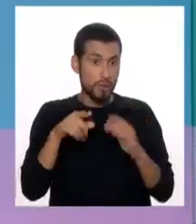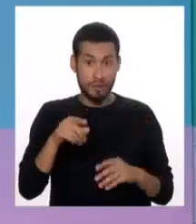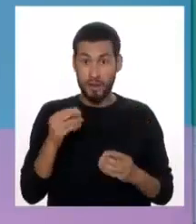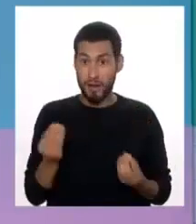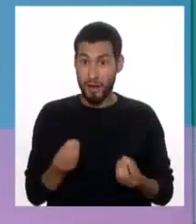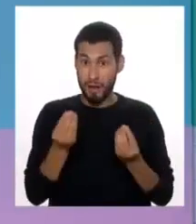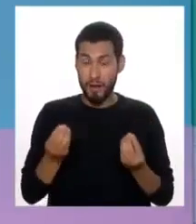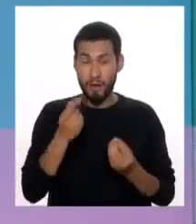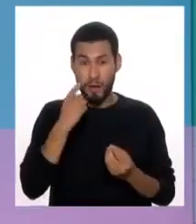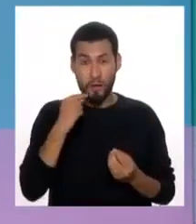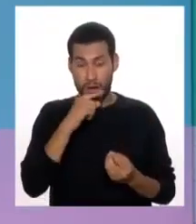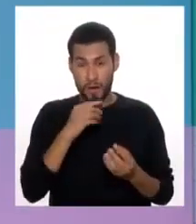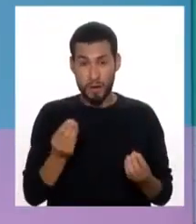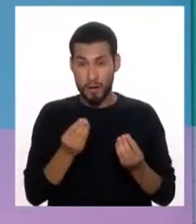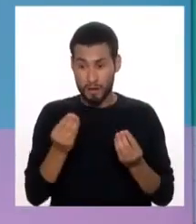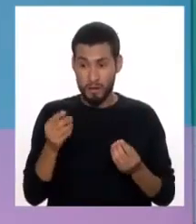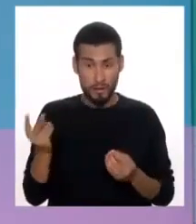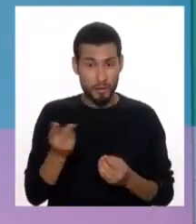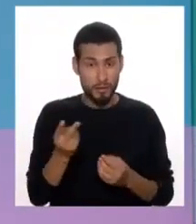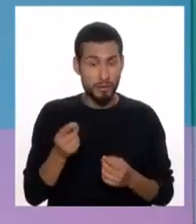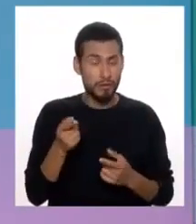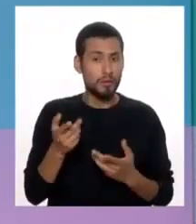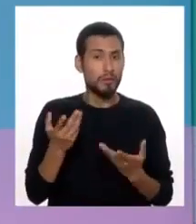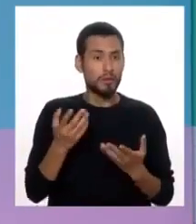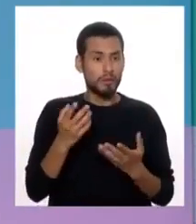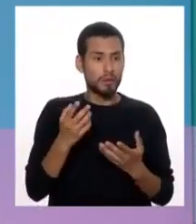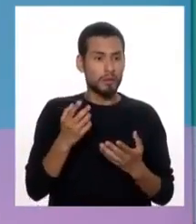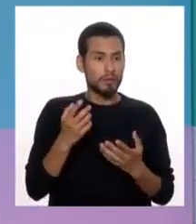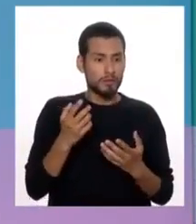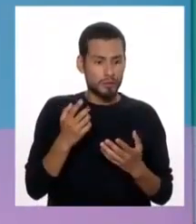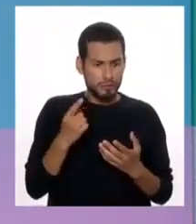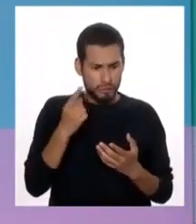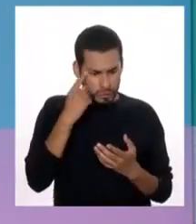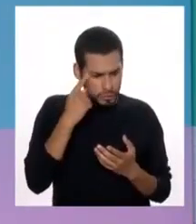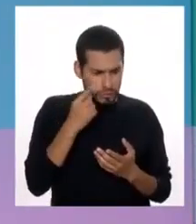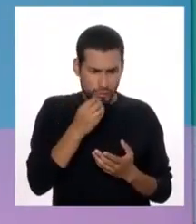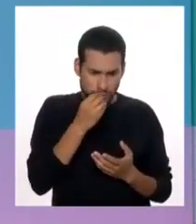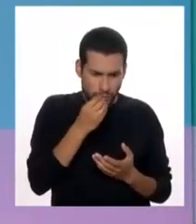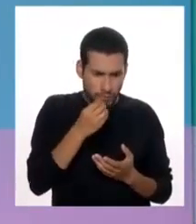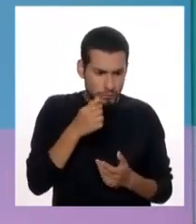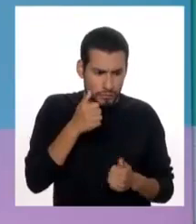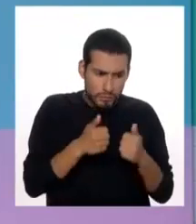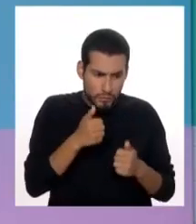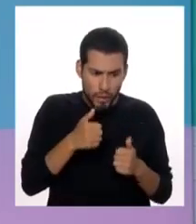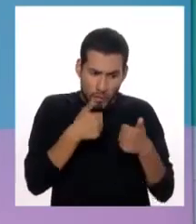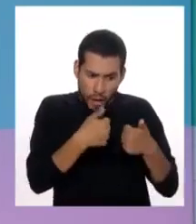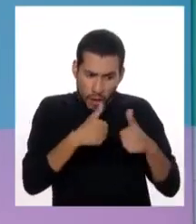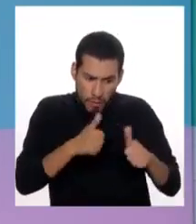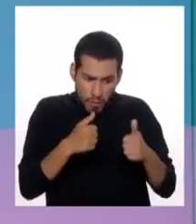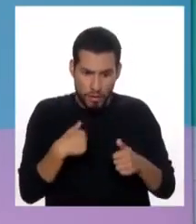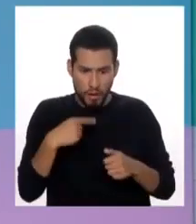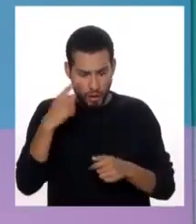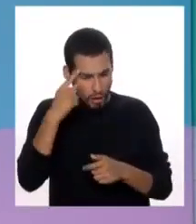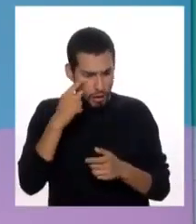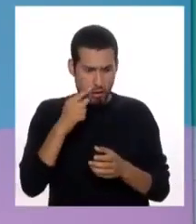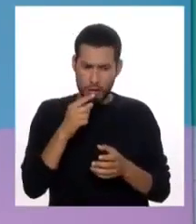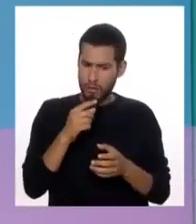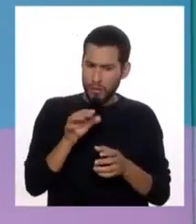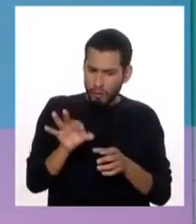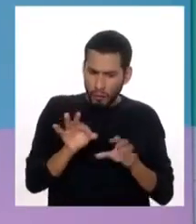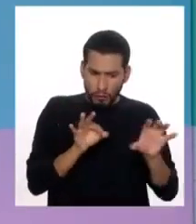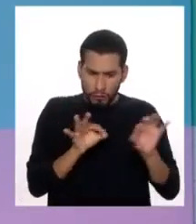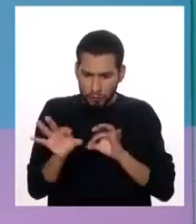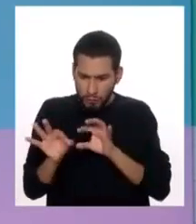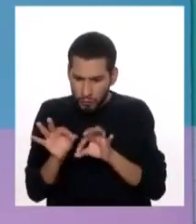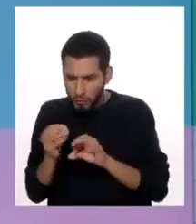adolescente o la adolescente está muy pendiente de las calorías de alimentación, si está restringiendo su